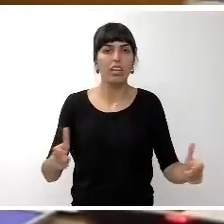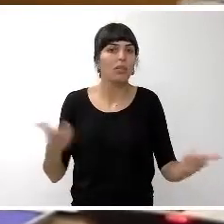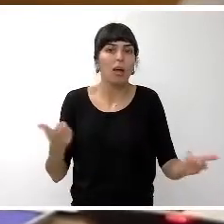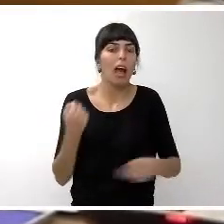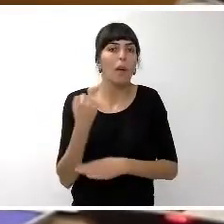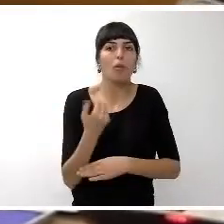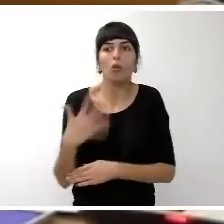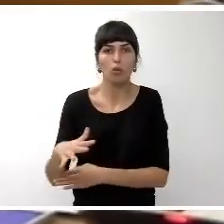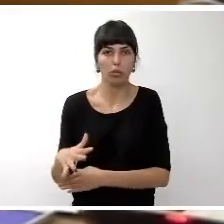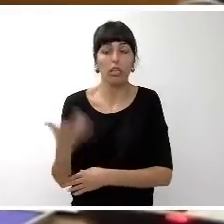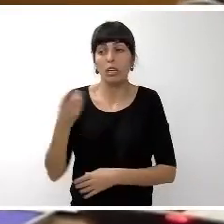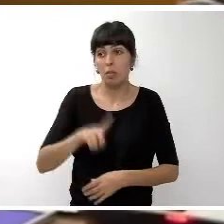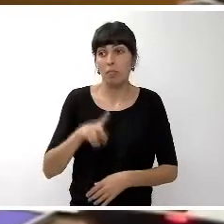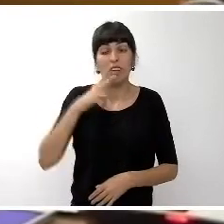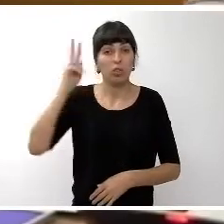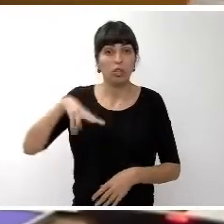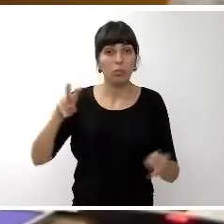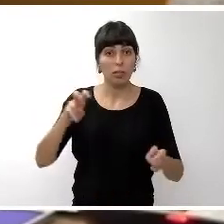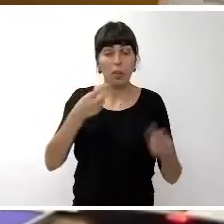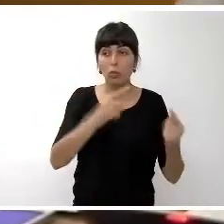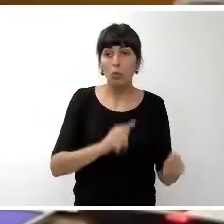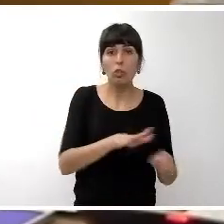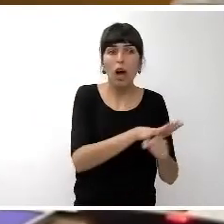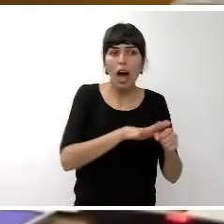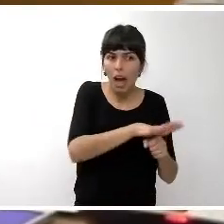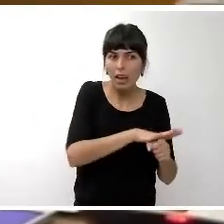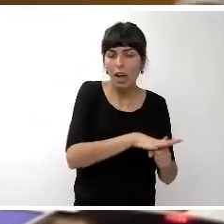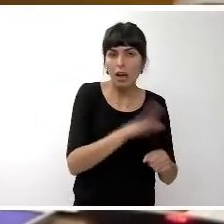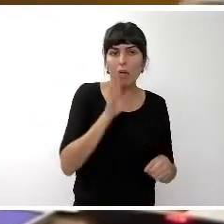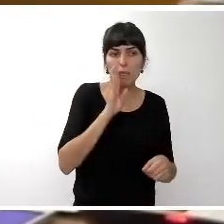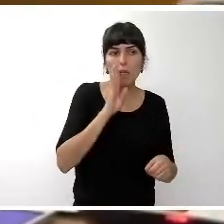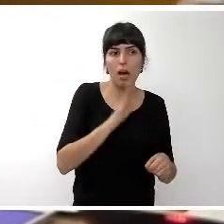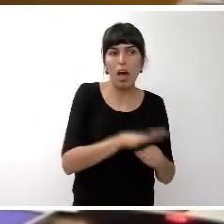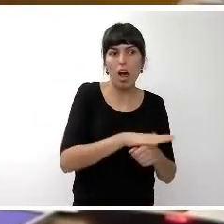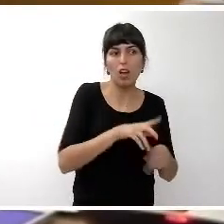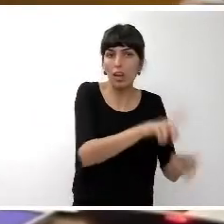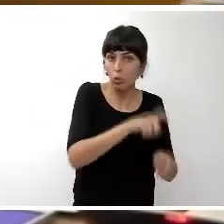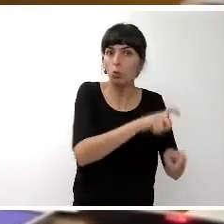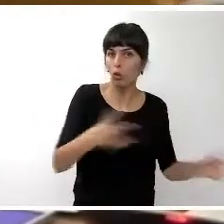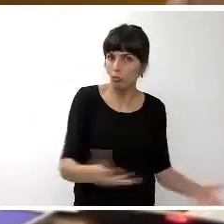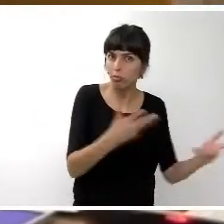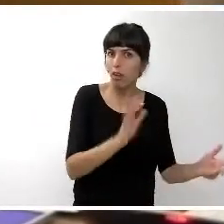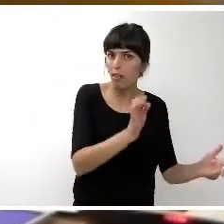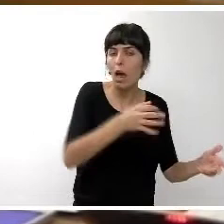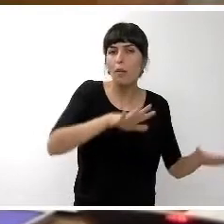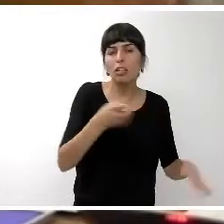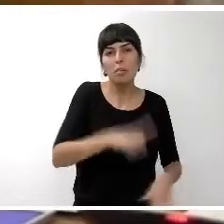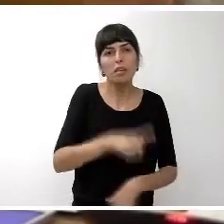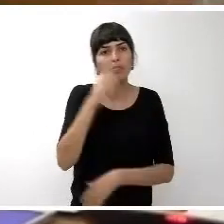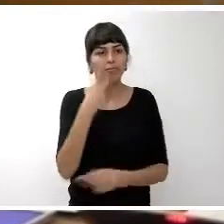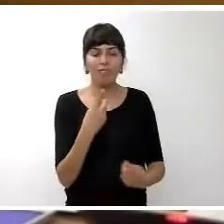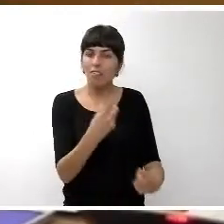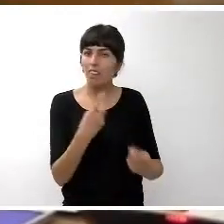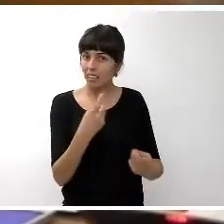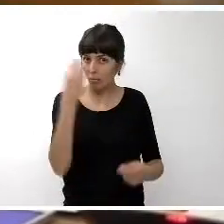que ha habido un aumento en los presupuestos de esta área echamos mucho en falta el impulso a proyectos para que una parte importante